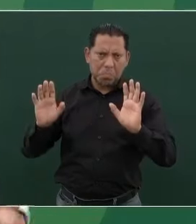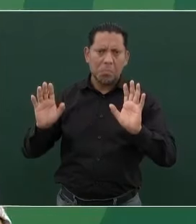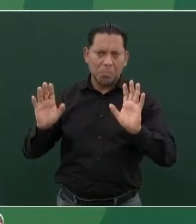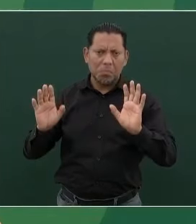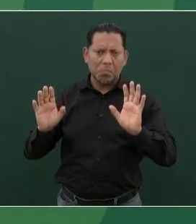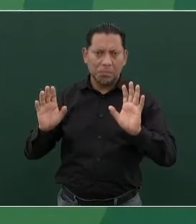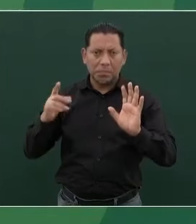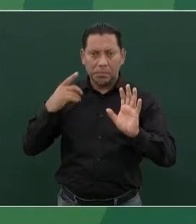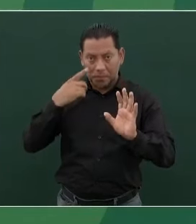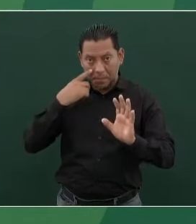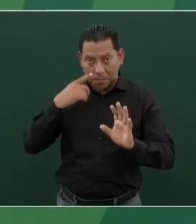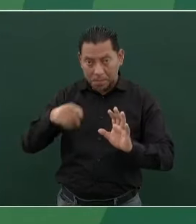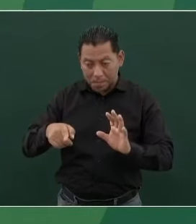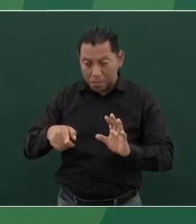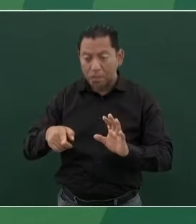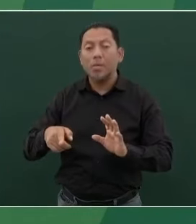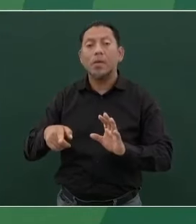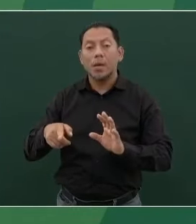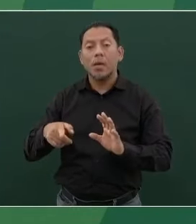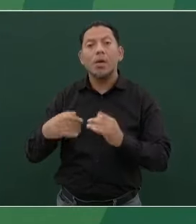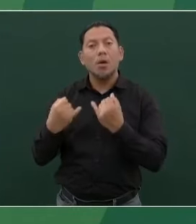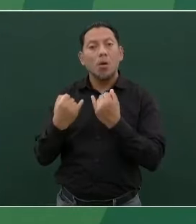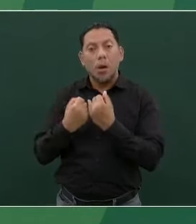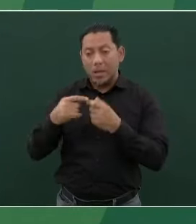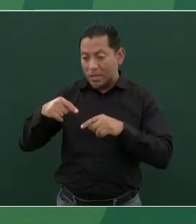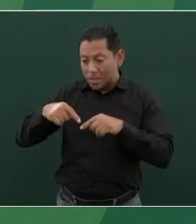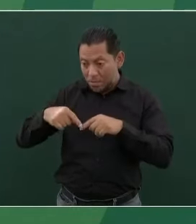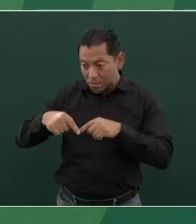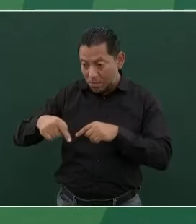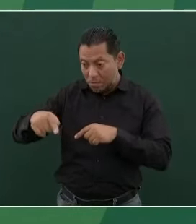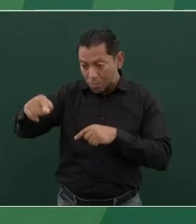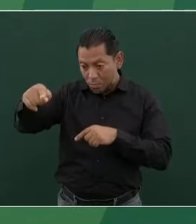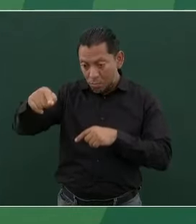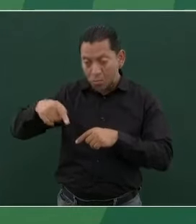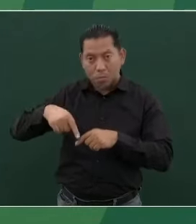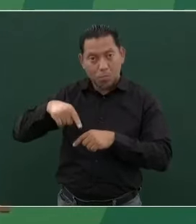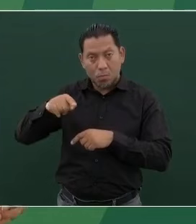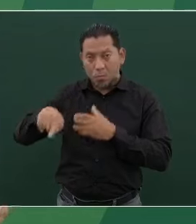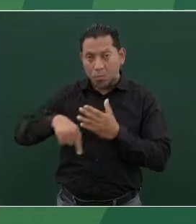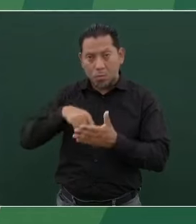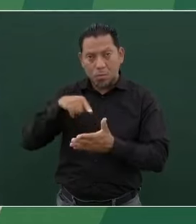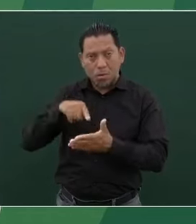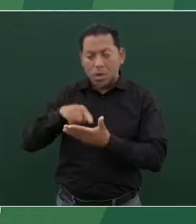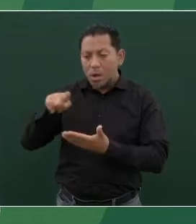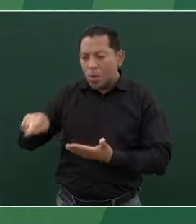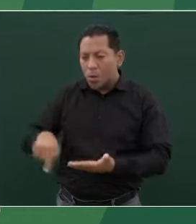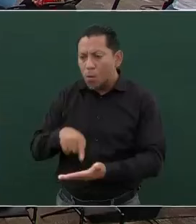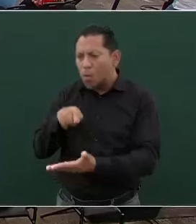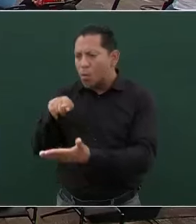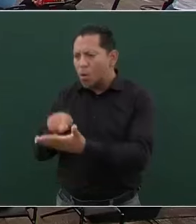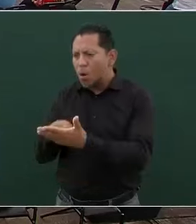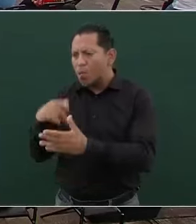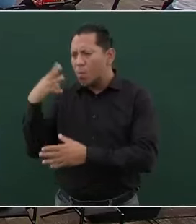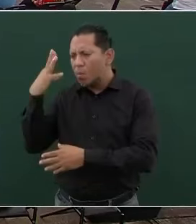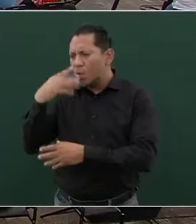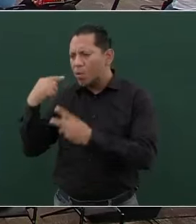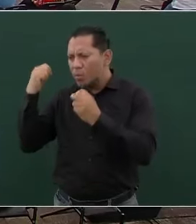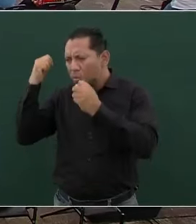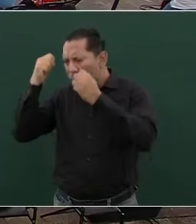en la línea hay también un centro, un sitio arqueológico